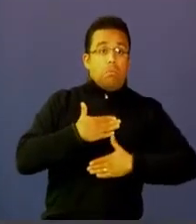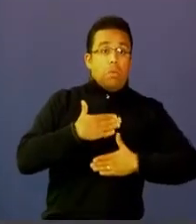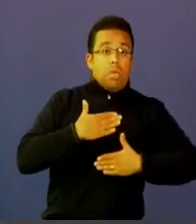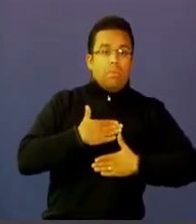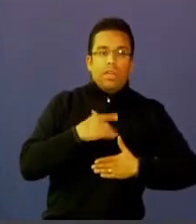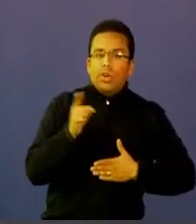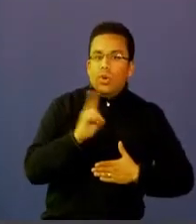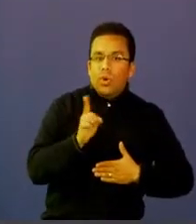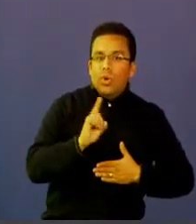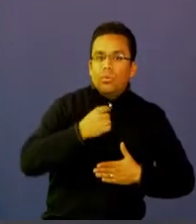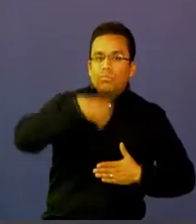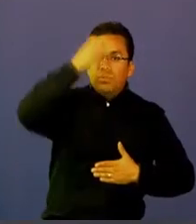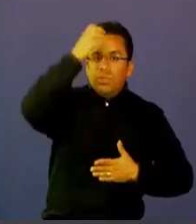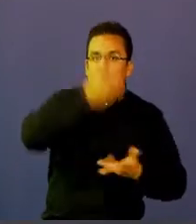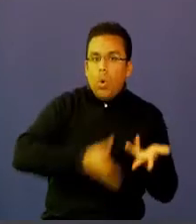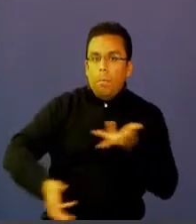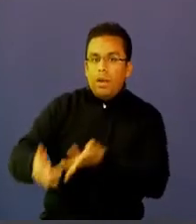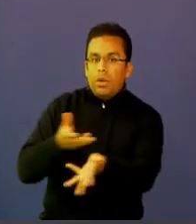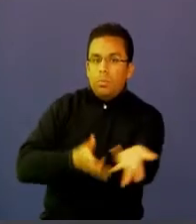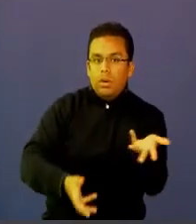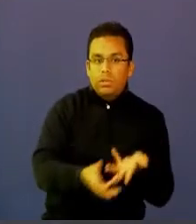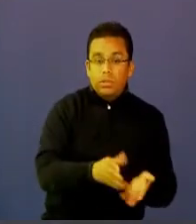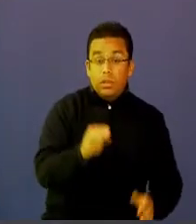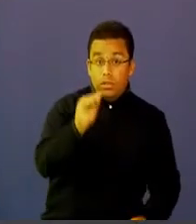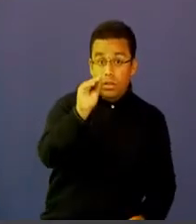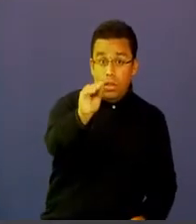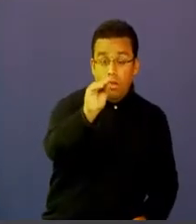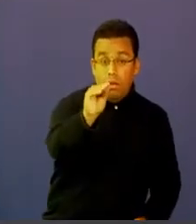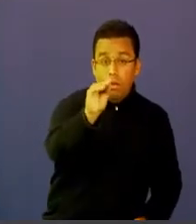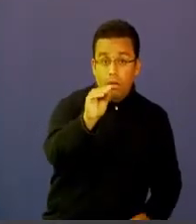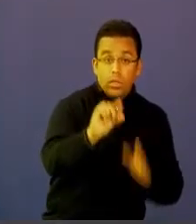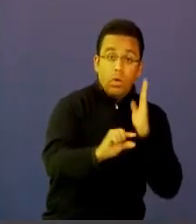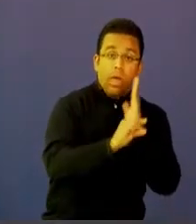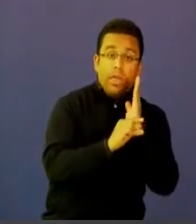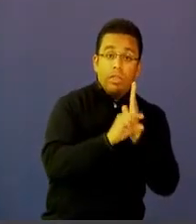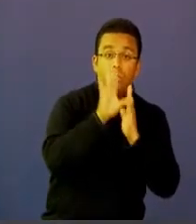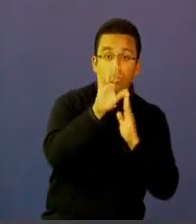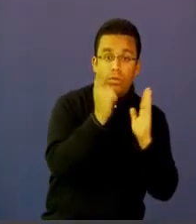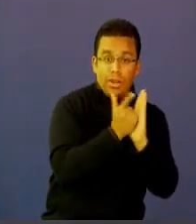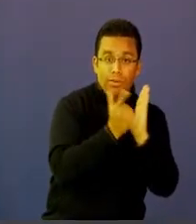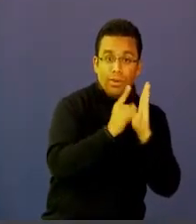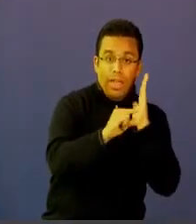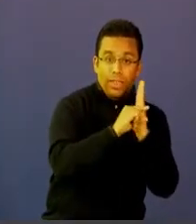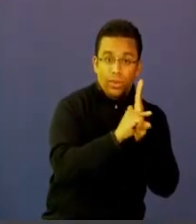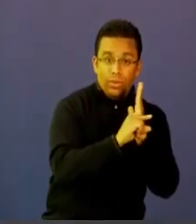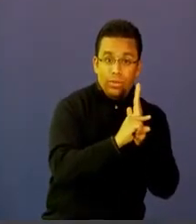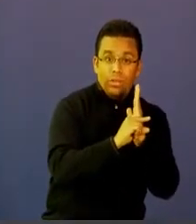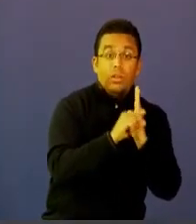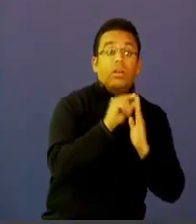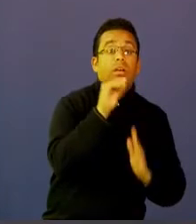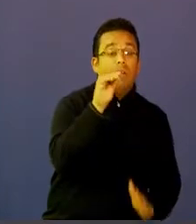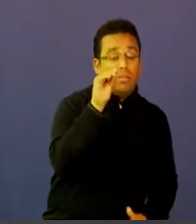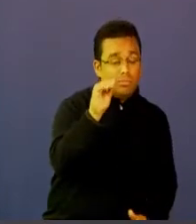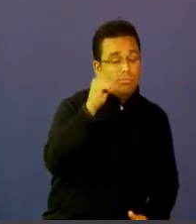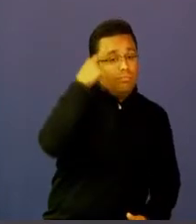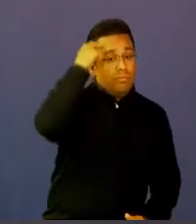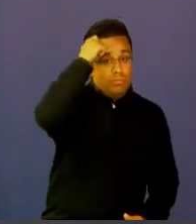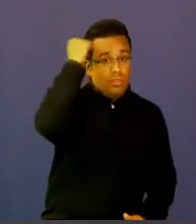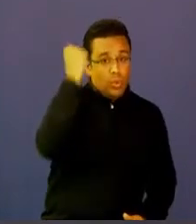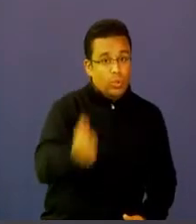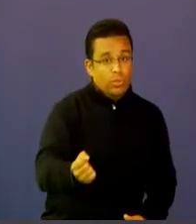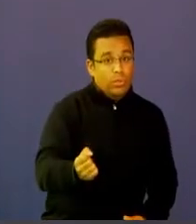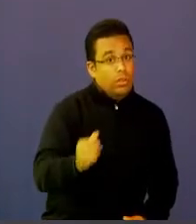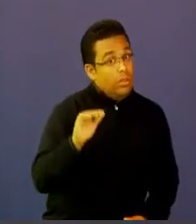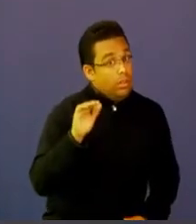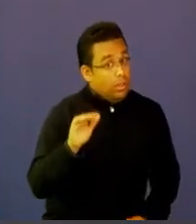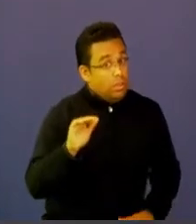Ojo, y aquí quiero decirle a las editoriales tienen un gran reto. El gran reto que tienen las empresas editoriales es poder generar no